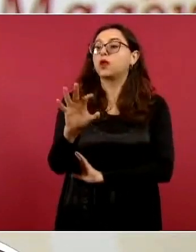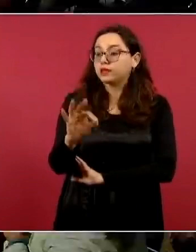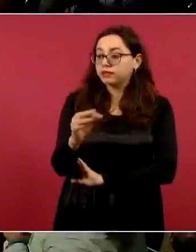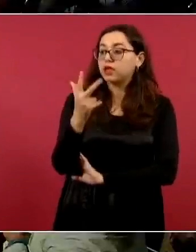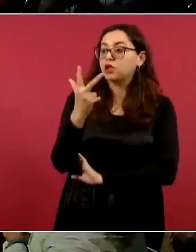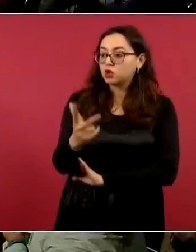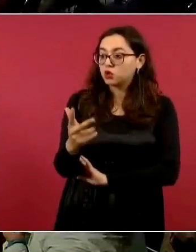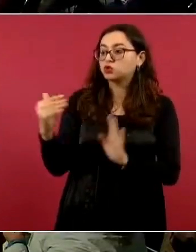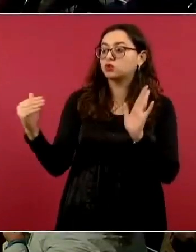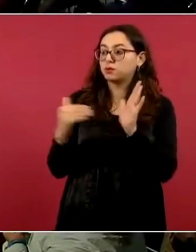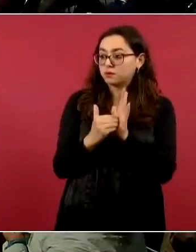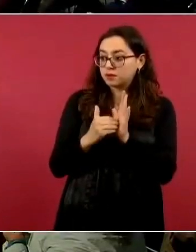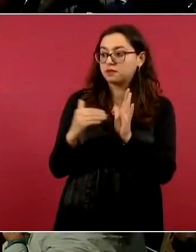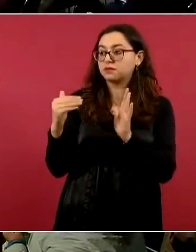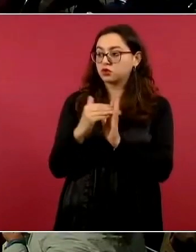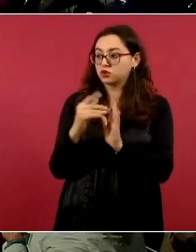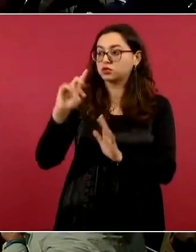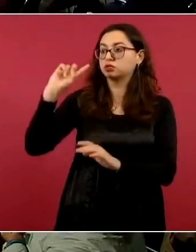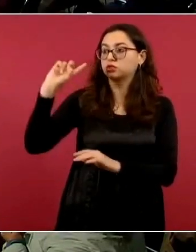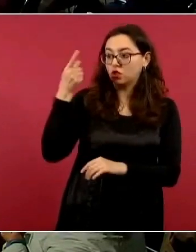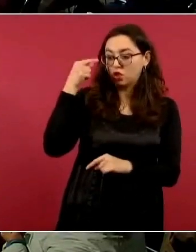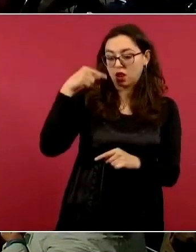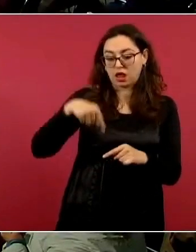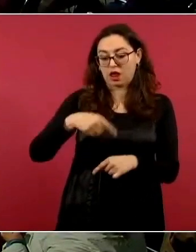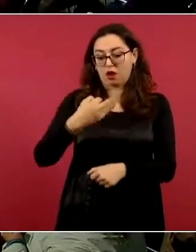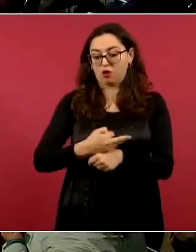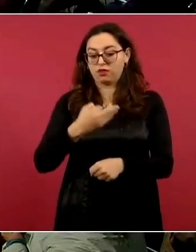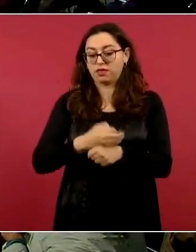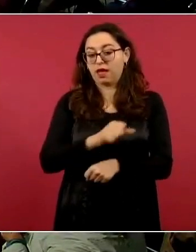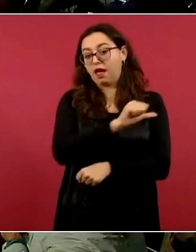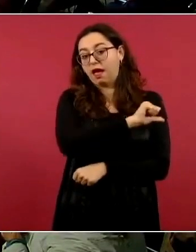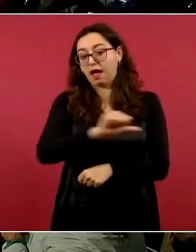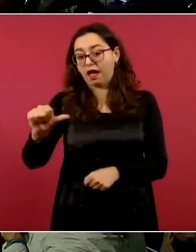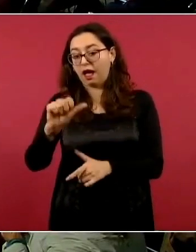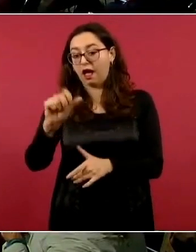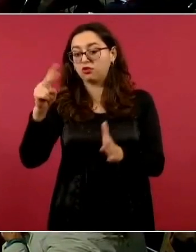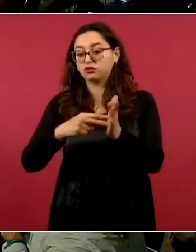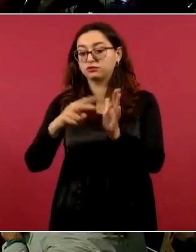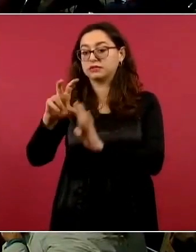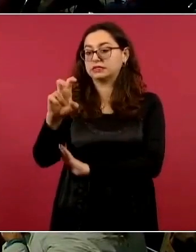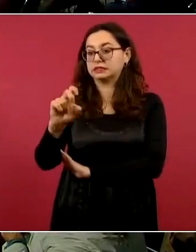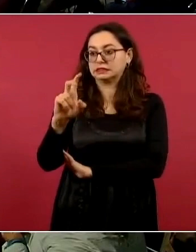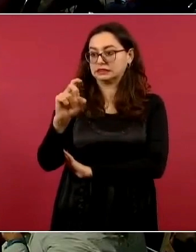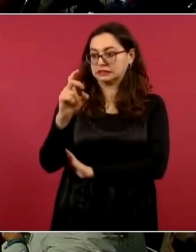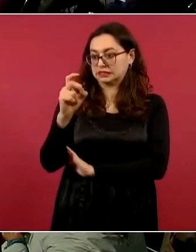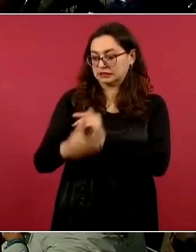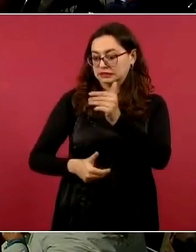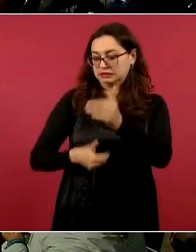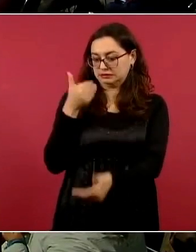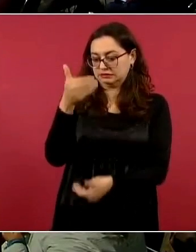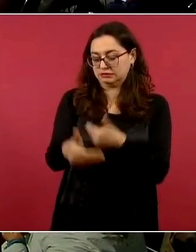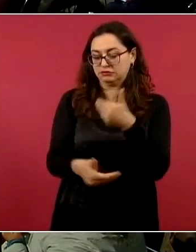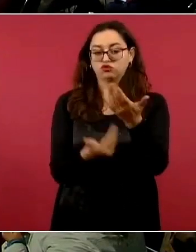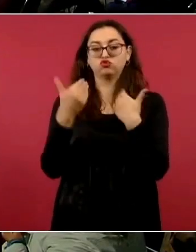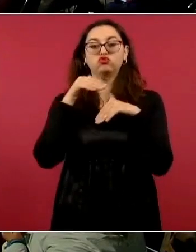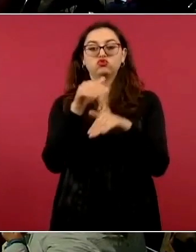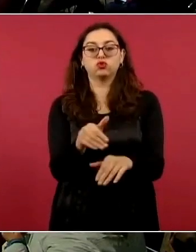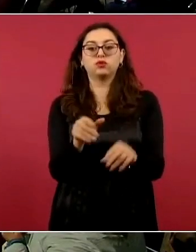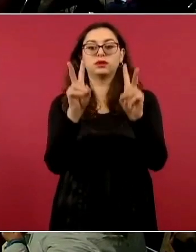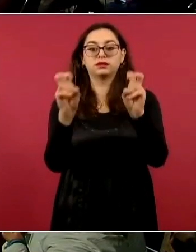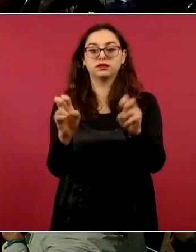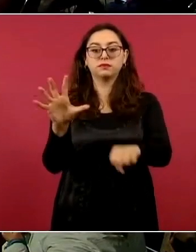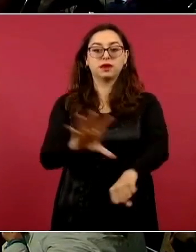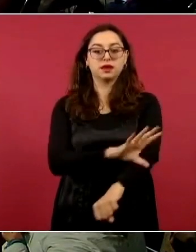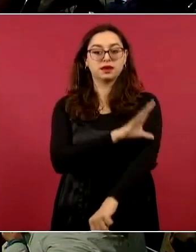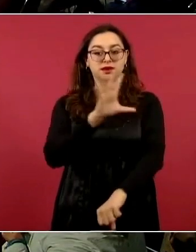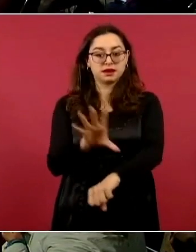de dólares entre esta fecha y el 2030, para sólo lo que tiene que ver con energías limpias. Y para ese